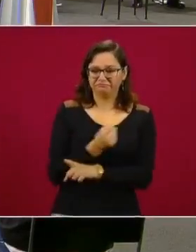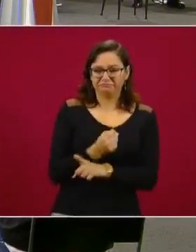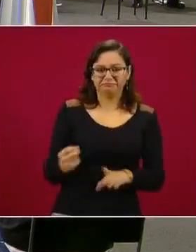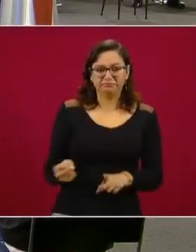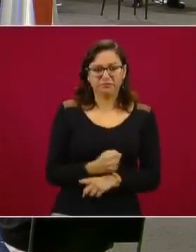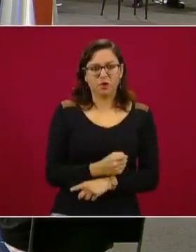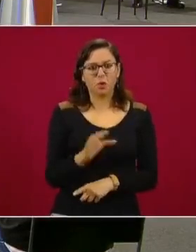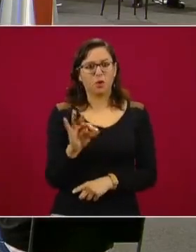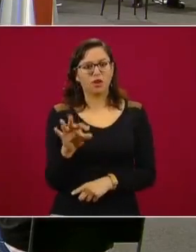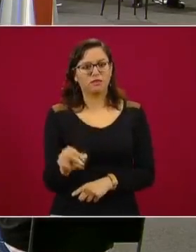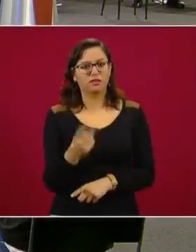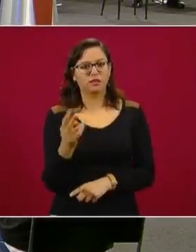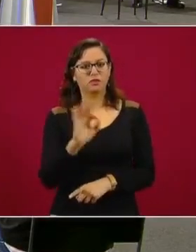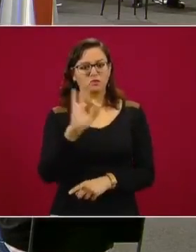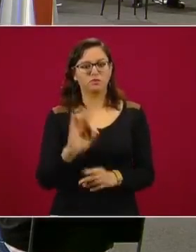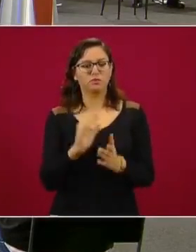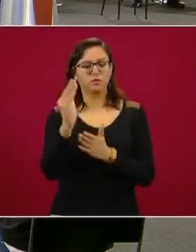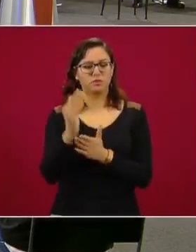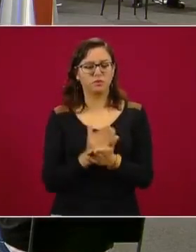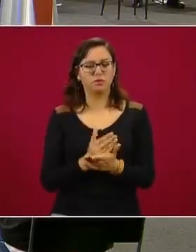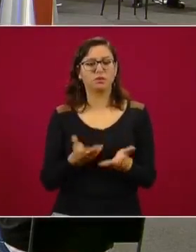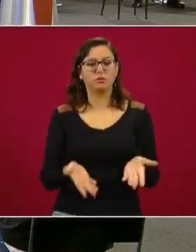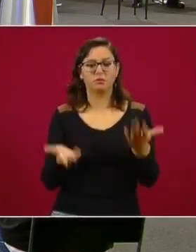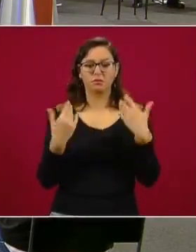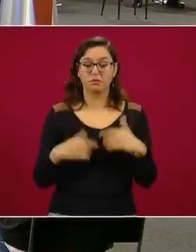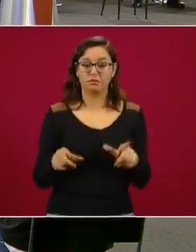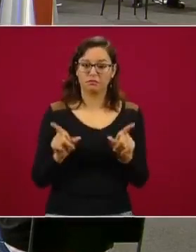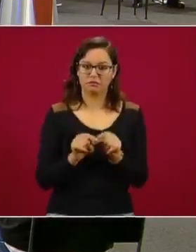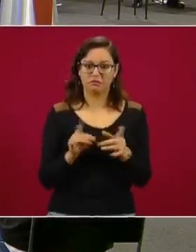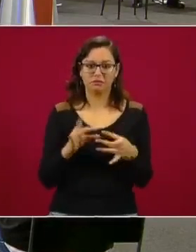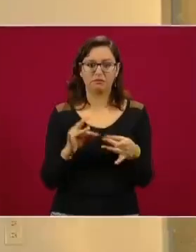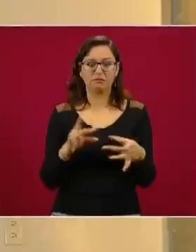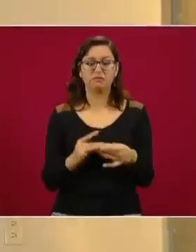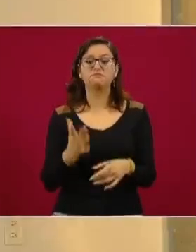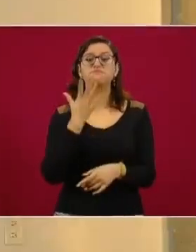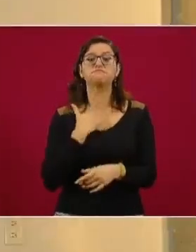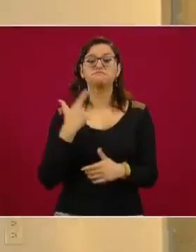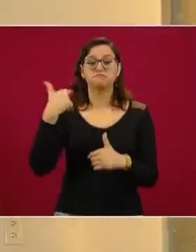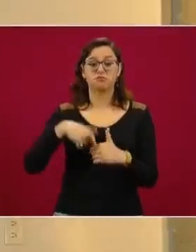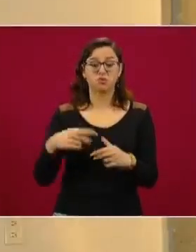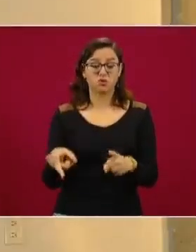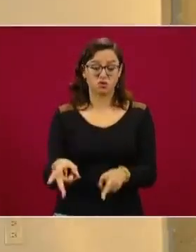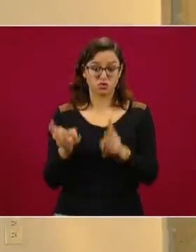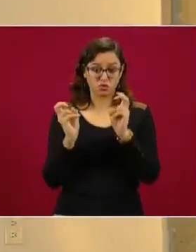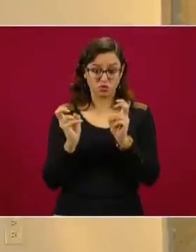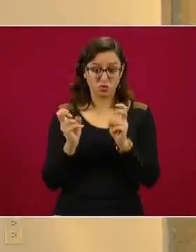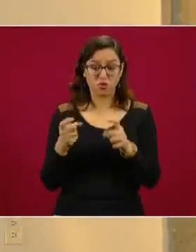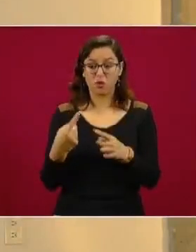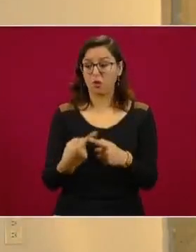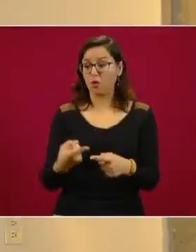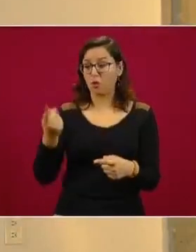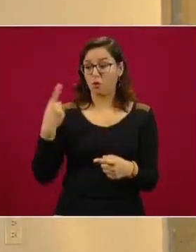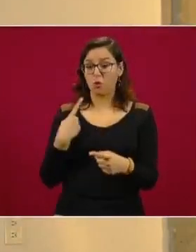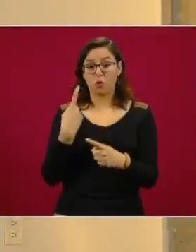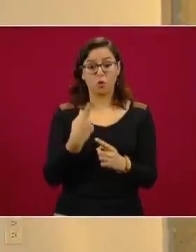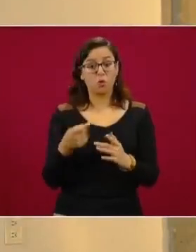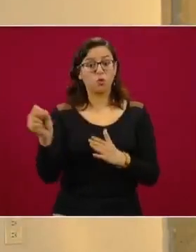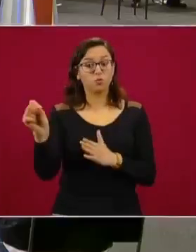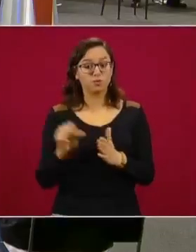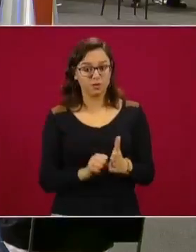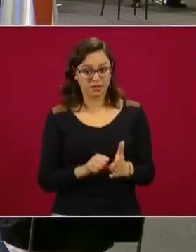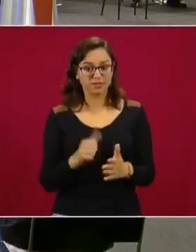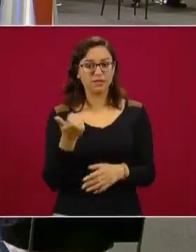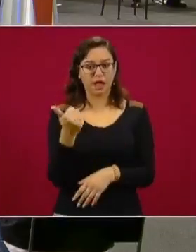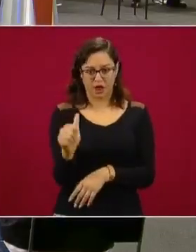42. Vámonos rápido, ya cierro. Hidrocarburos terminamos el mes pasado, el mes que estamos